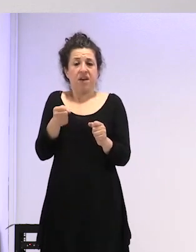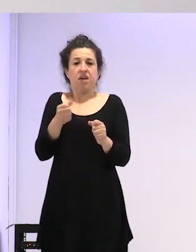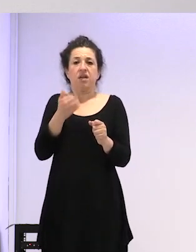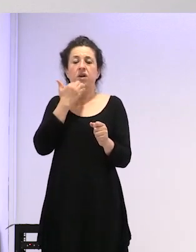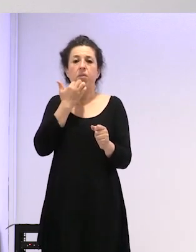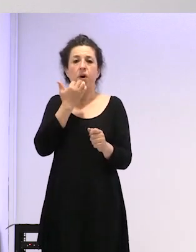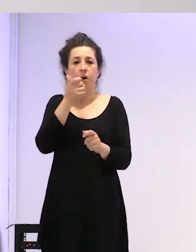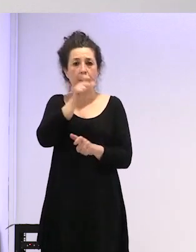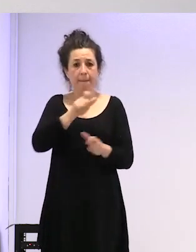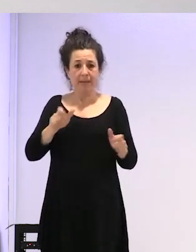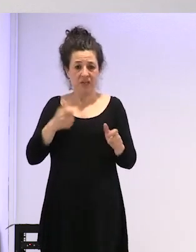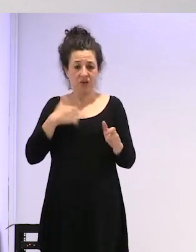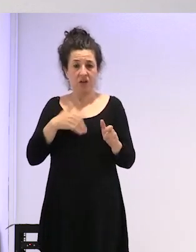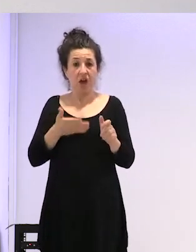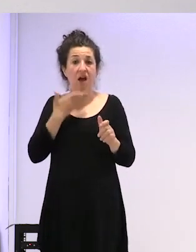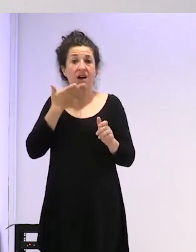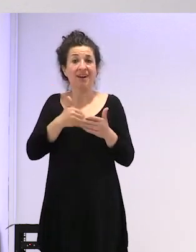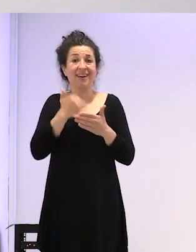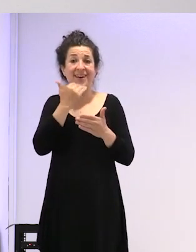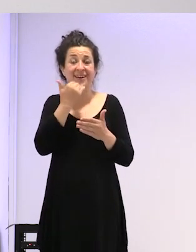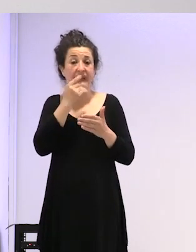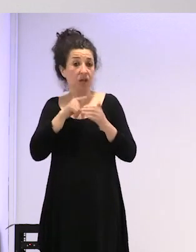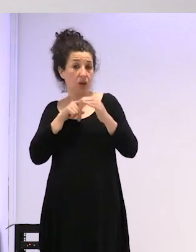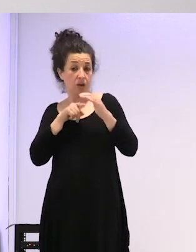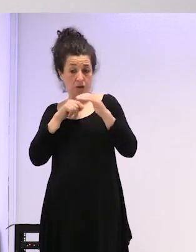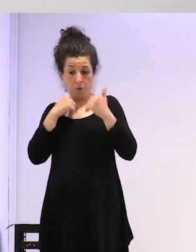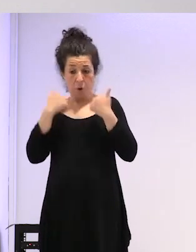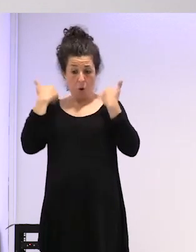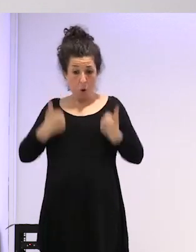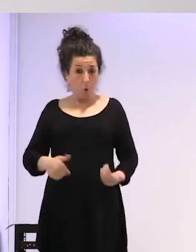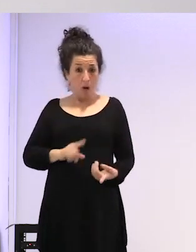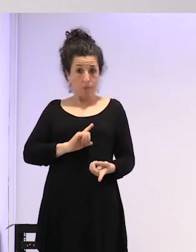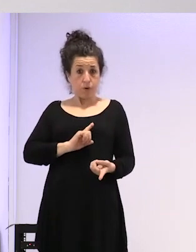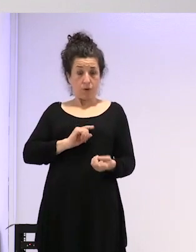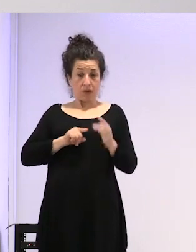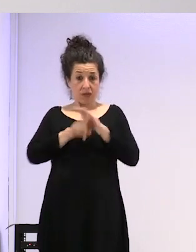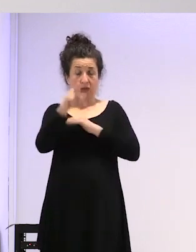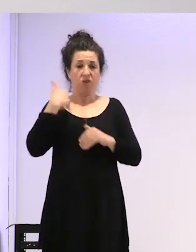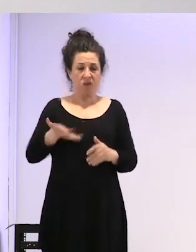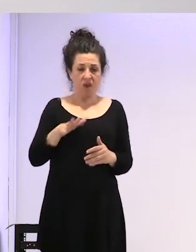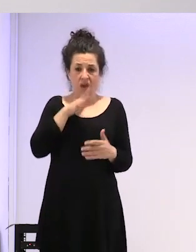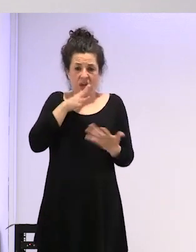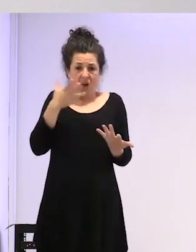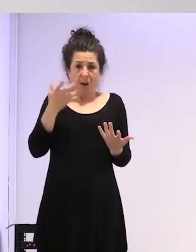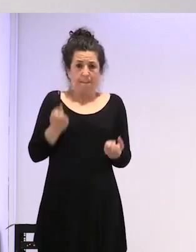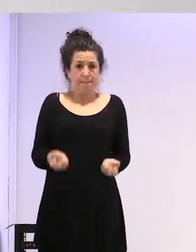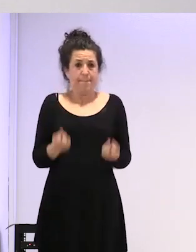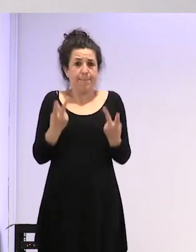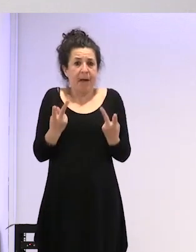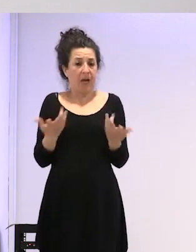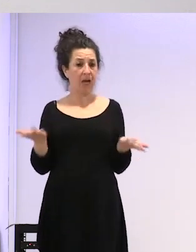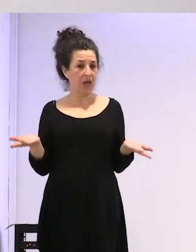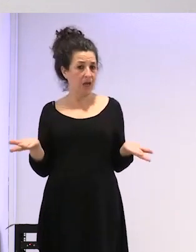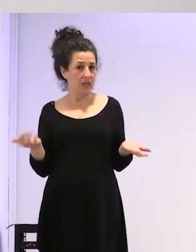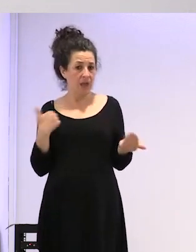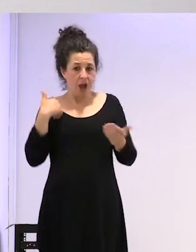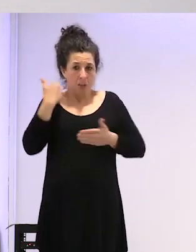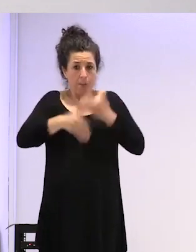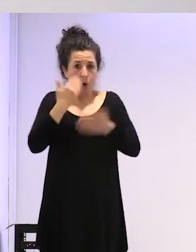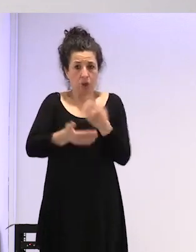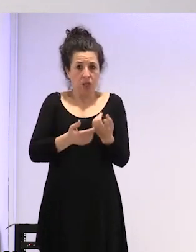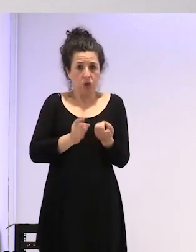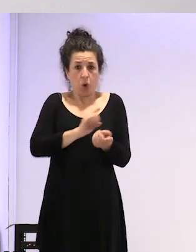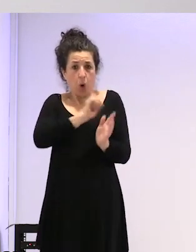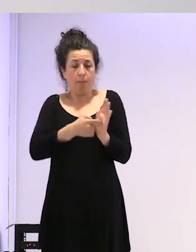totalmente desarrollada cuando dan los bloqueadores ¿qué sentido tiene dar bloqueadores cuando ya ha pasado todo un proceso?